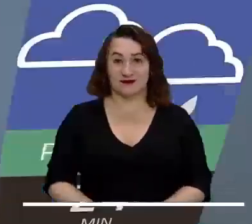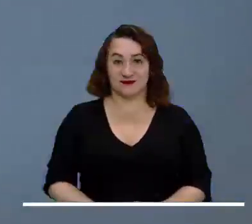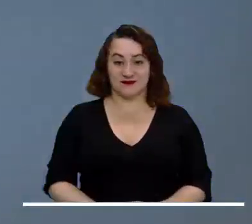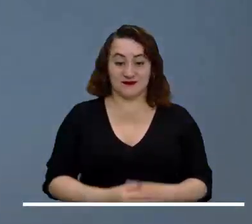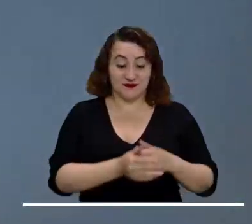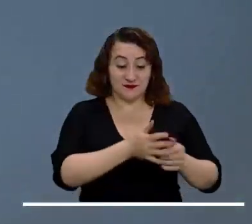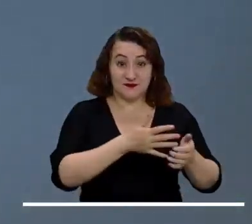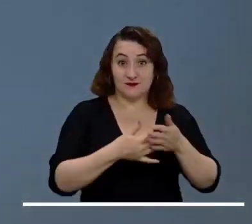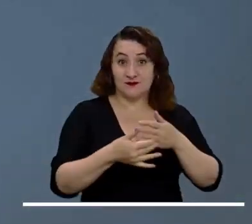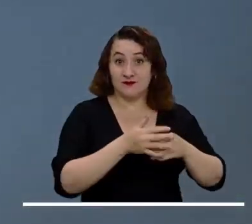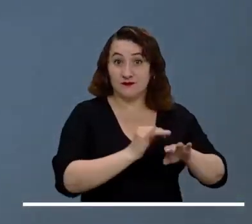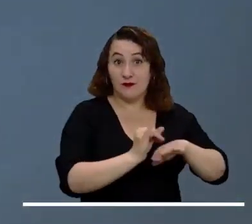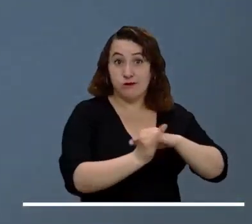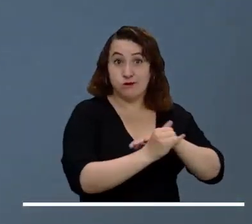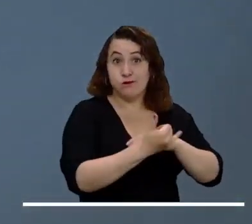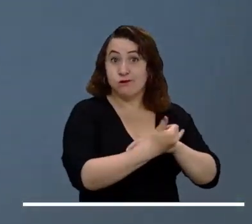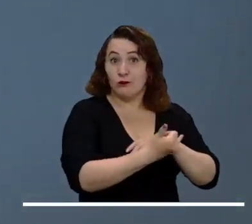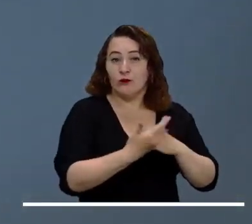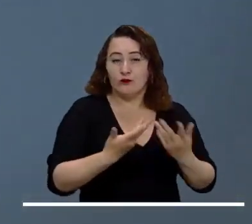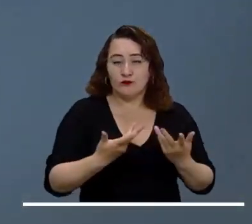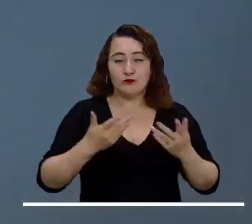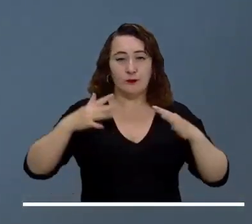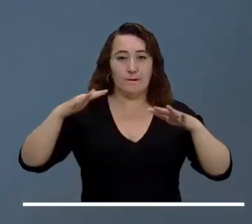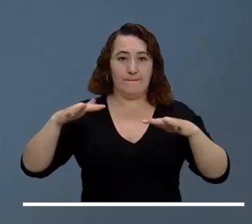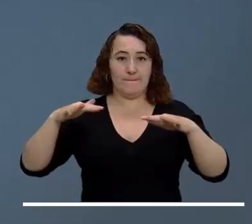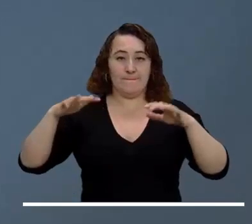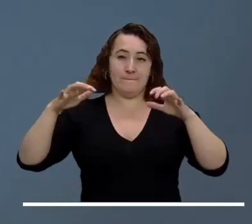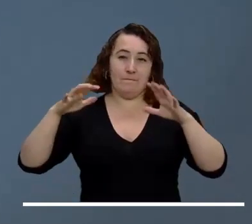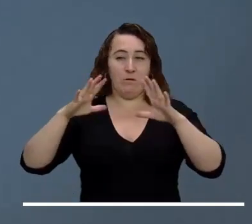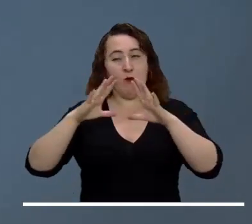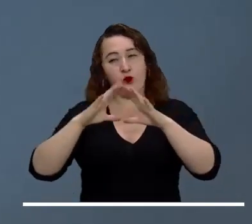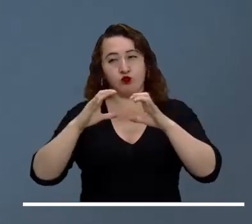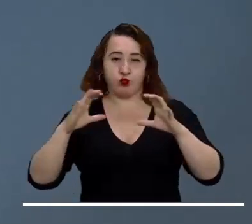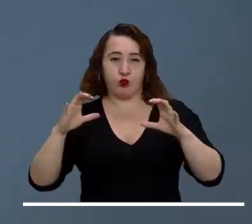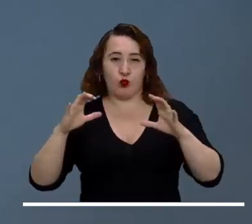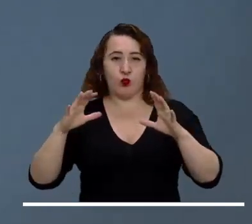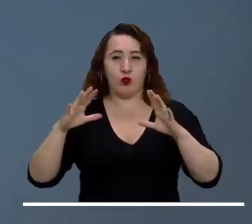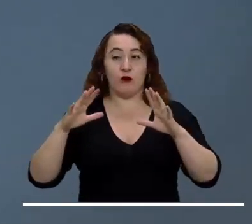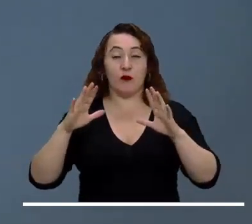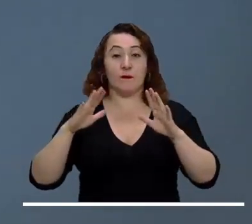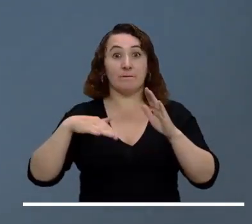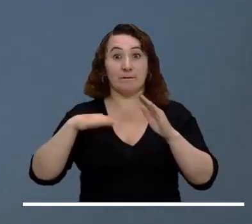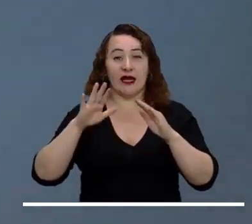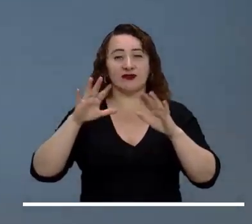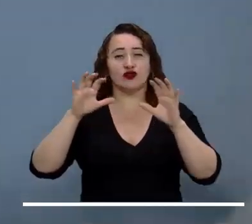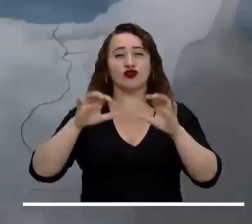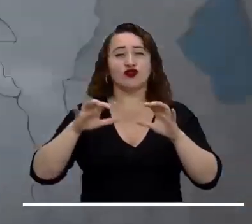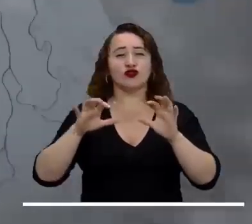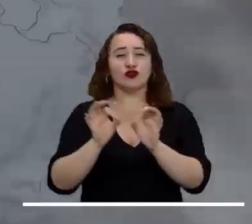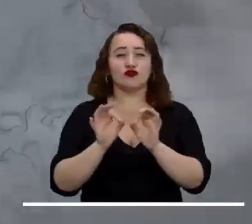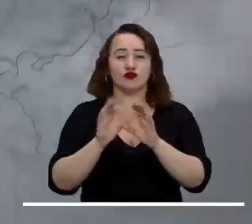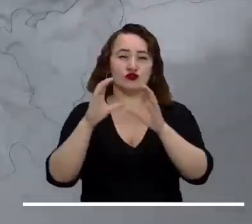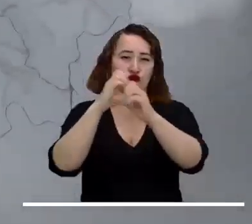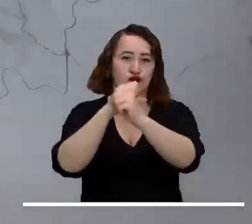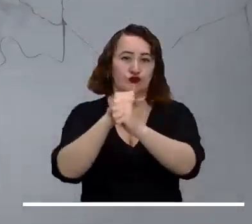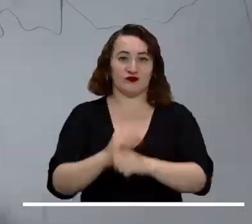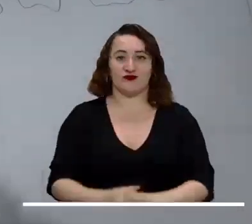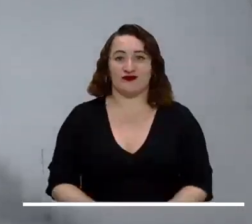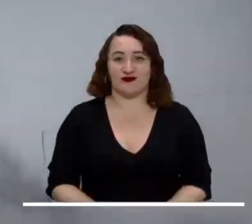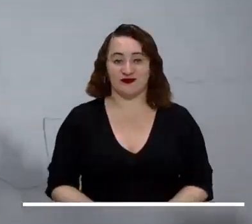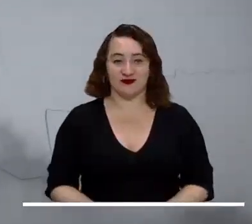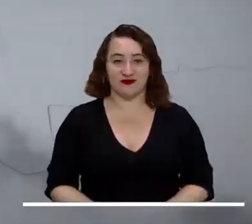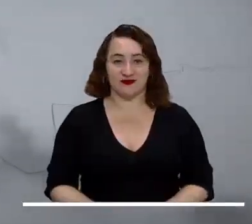En el archipiélago de San Andrés y Providencia se anuncian condiciones entre parcial y mayormente nubladas, con lloviznas en horas de la noche.